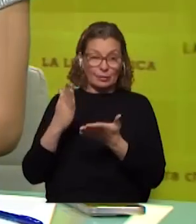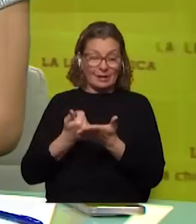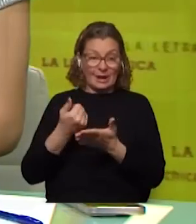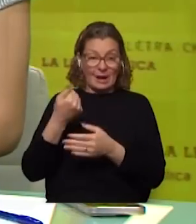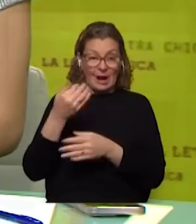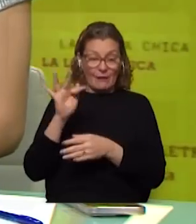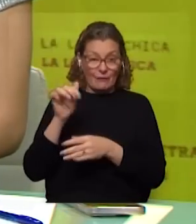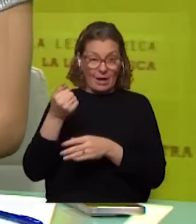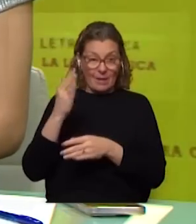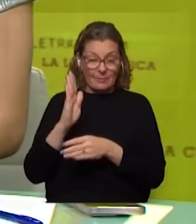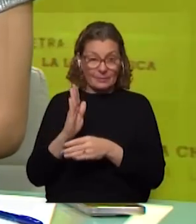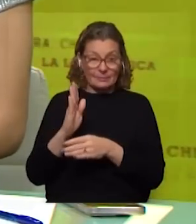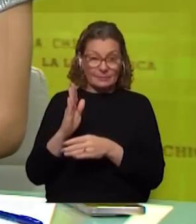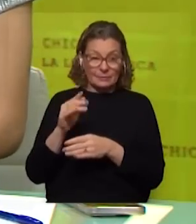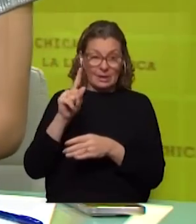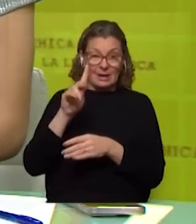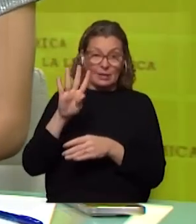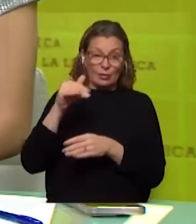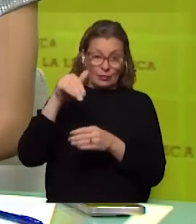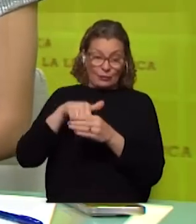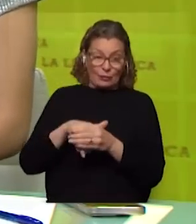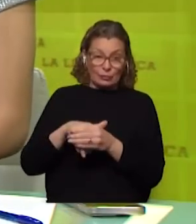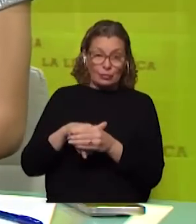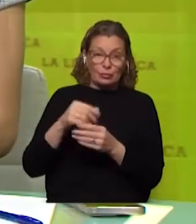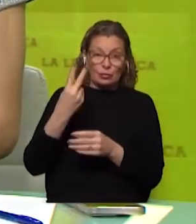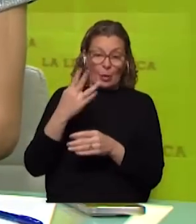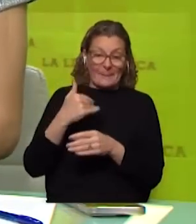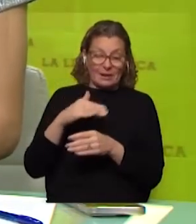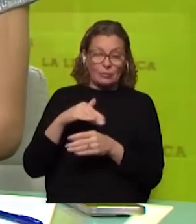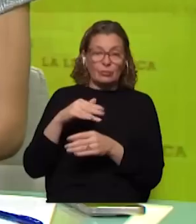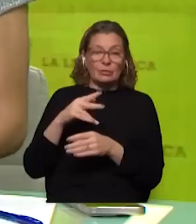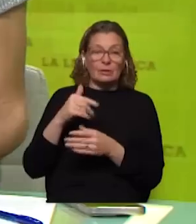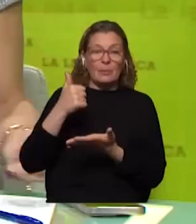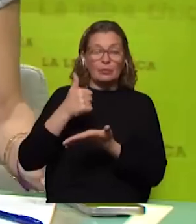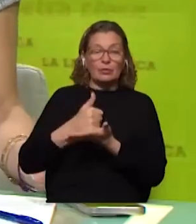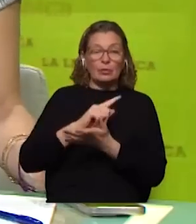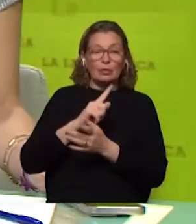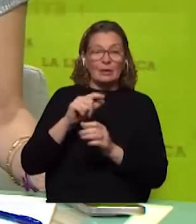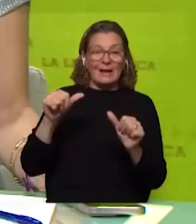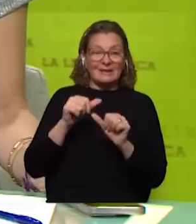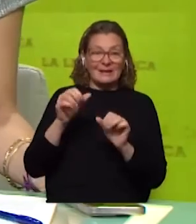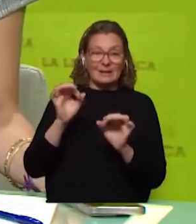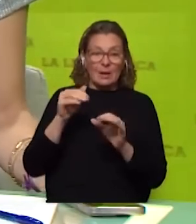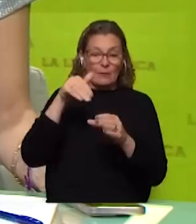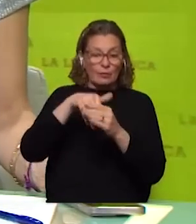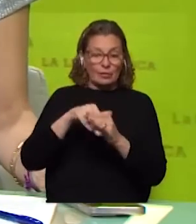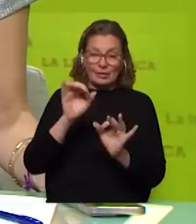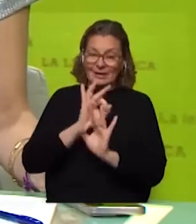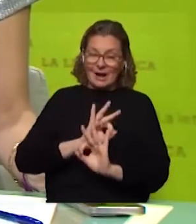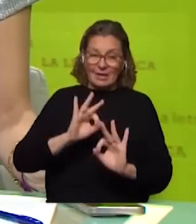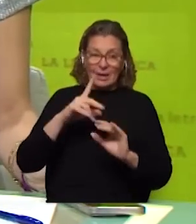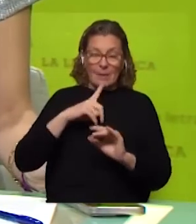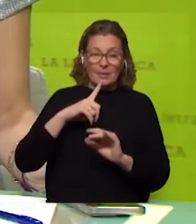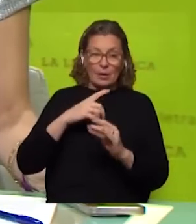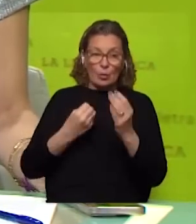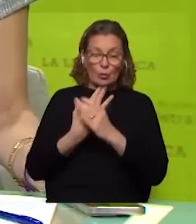SAFAP consiguió 14 votos dos menos y la posición de no realizar ninguna consulta popular a la espera